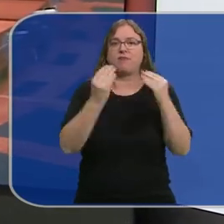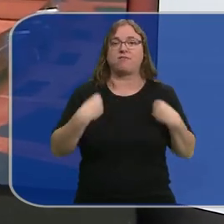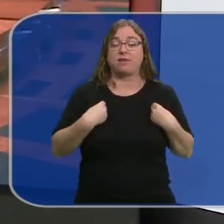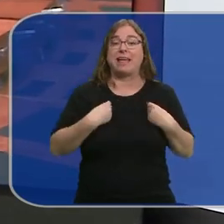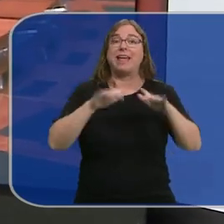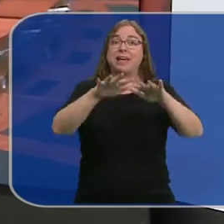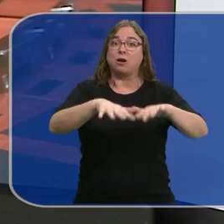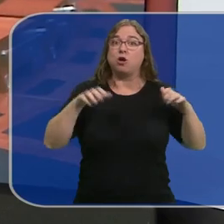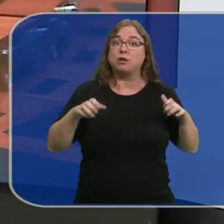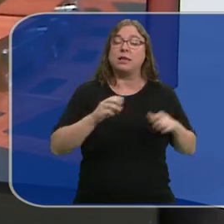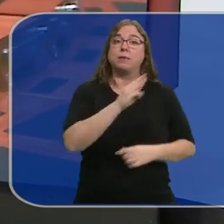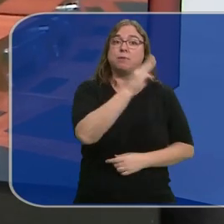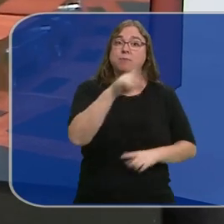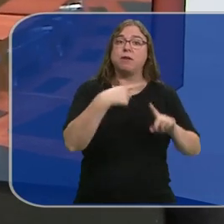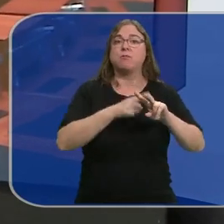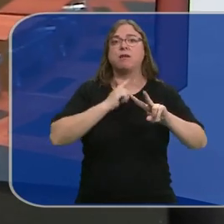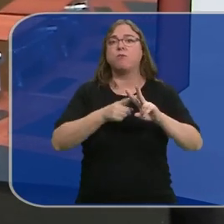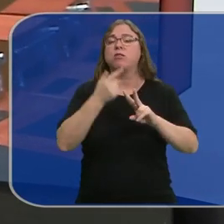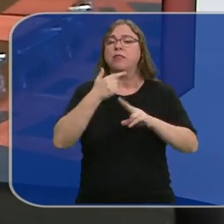votado en contra de que se pongan plazos.